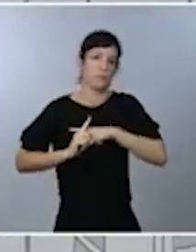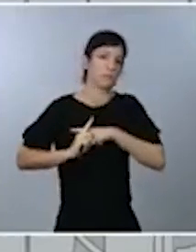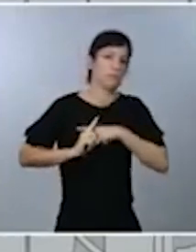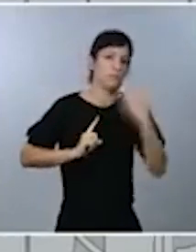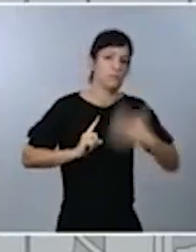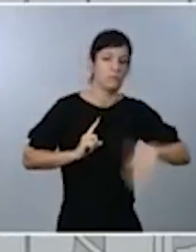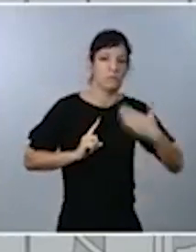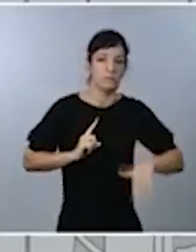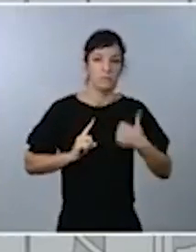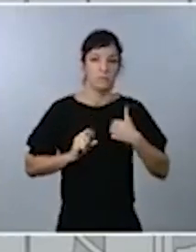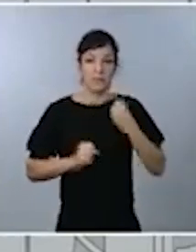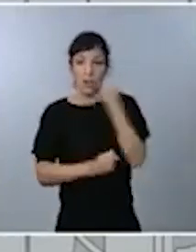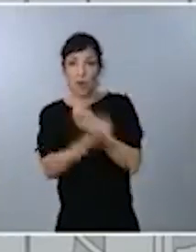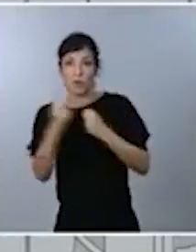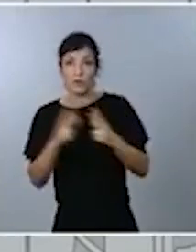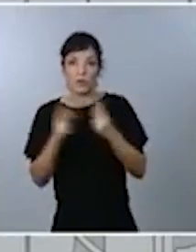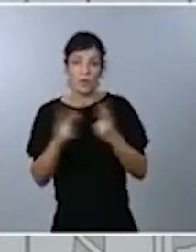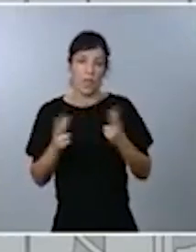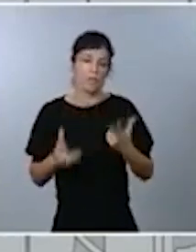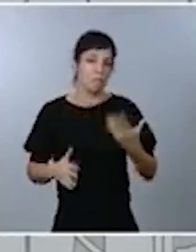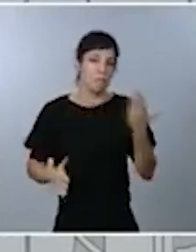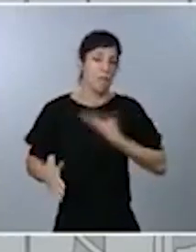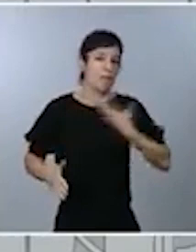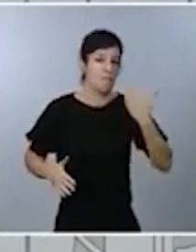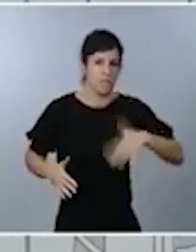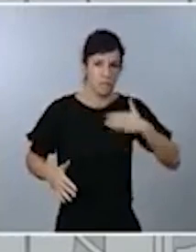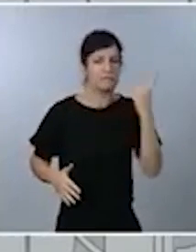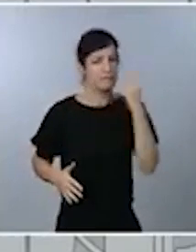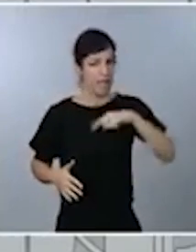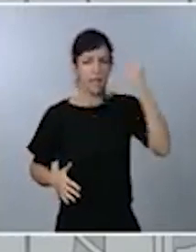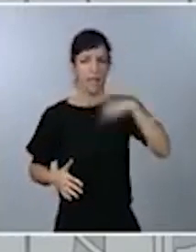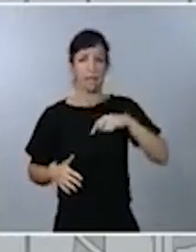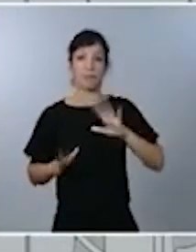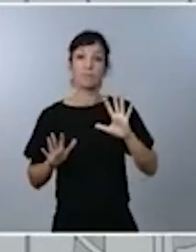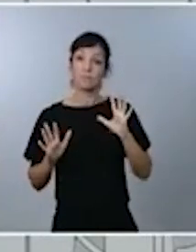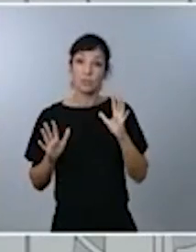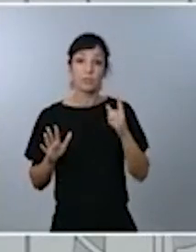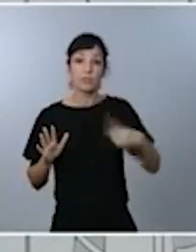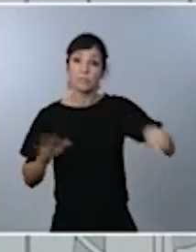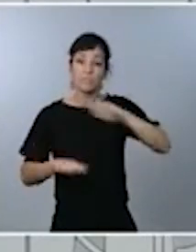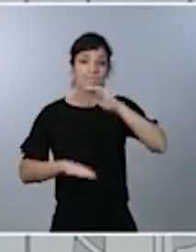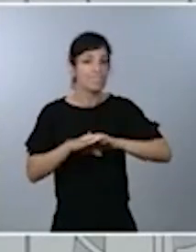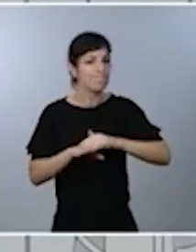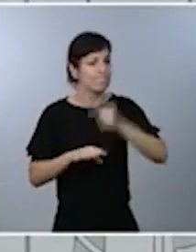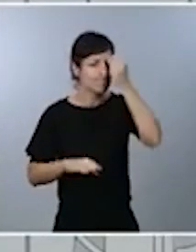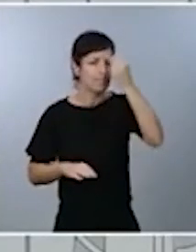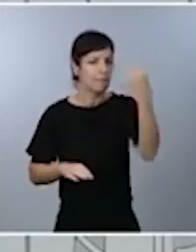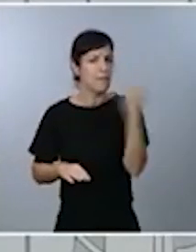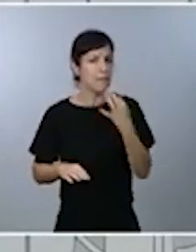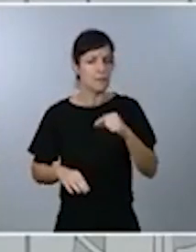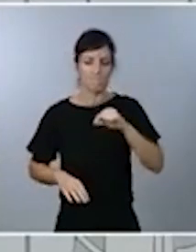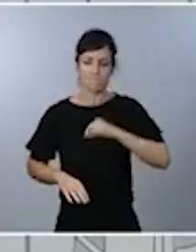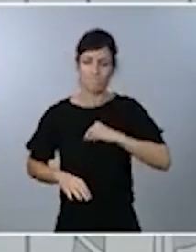económicas y sociales que acarrea y para ello debemos ser disciplinados, concienciarnos al máximo.